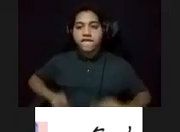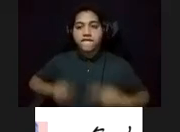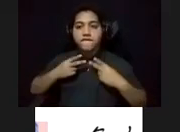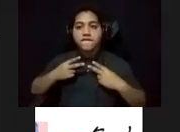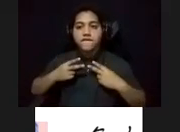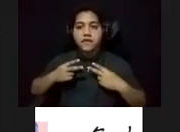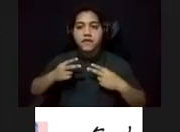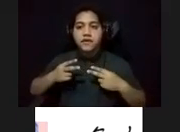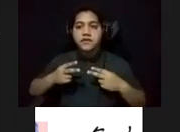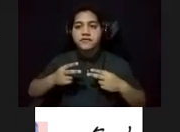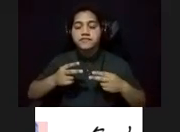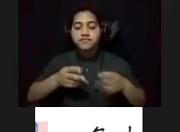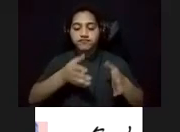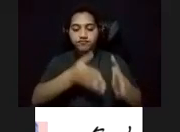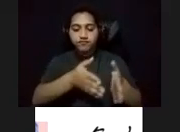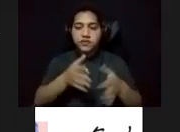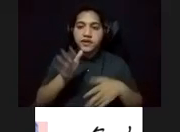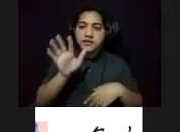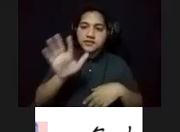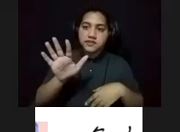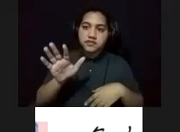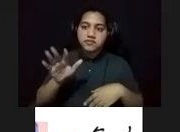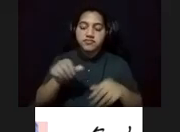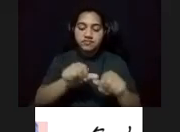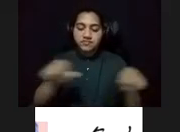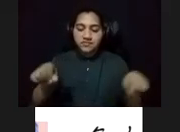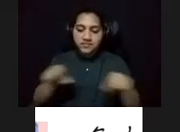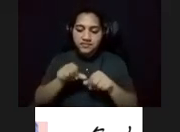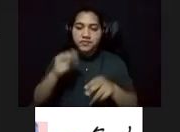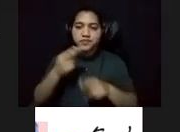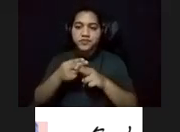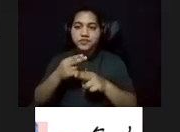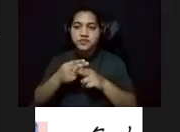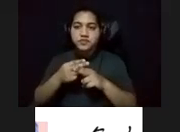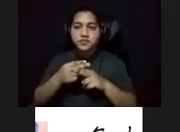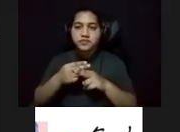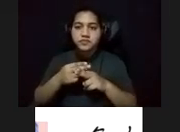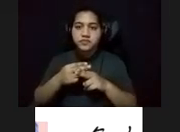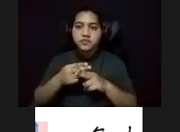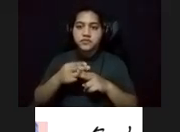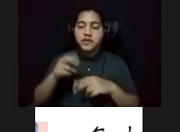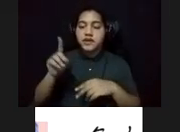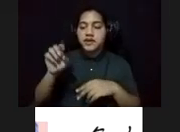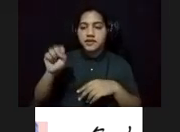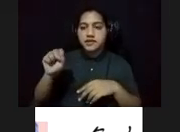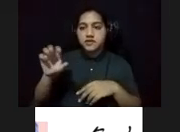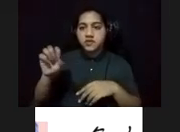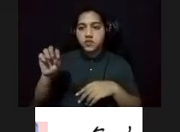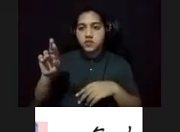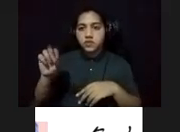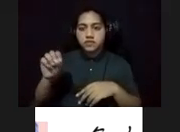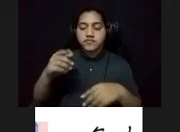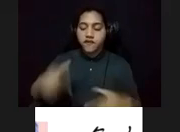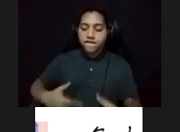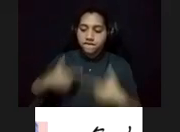parada 5, en un ranchón que se llamaba El Tesoro. Vivía arriba.